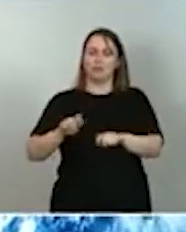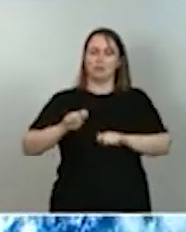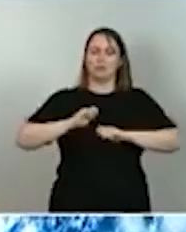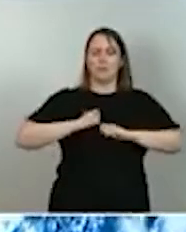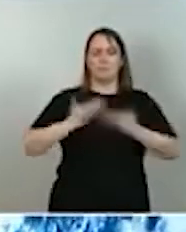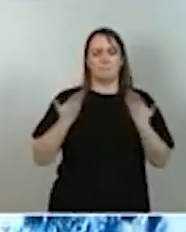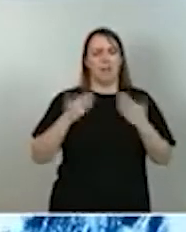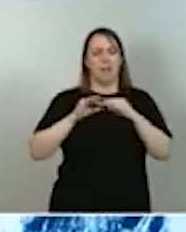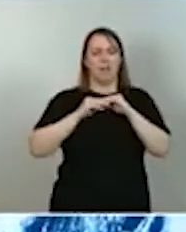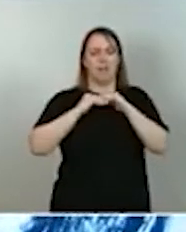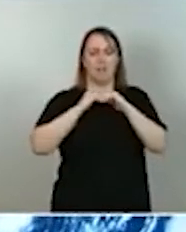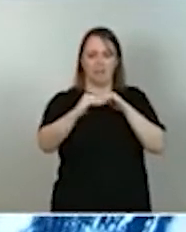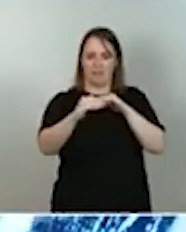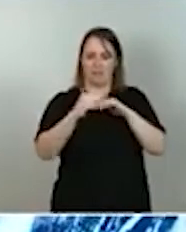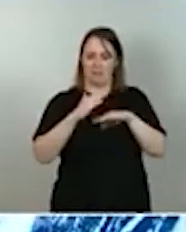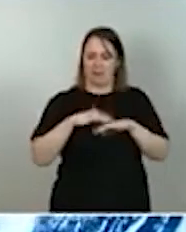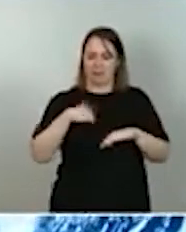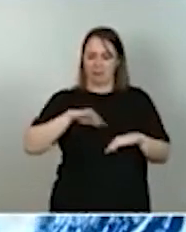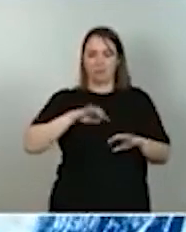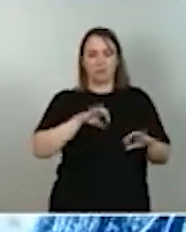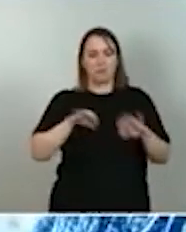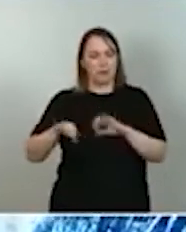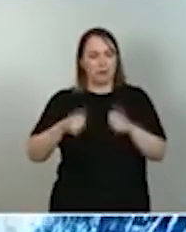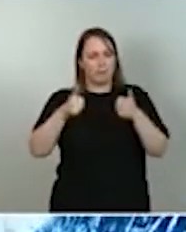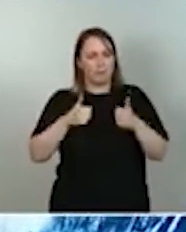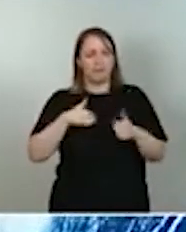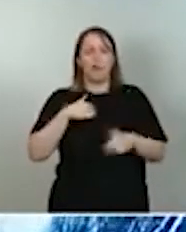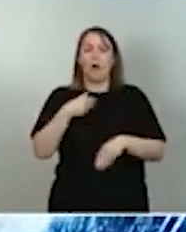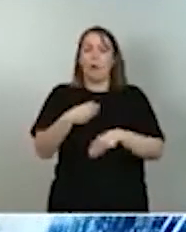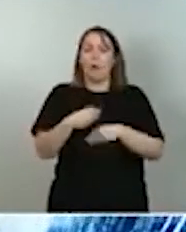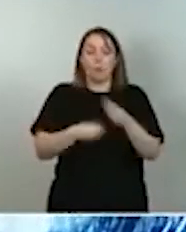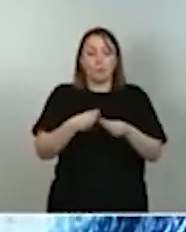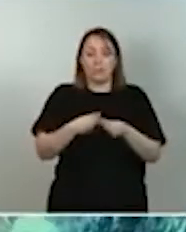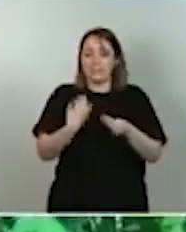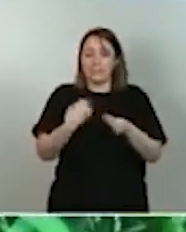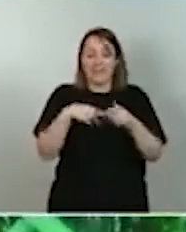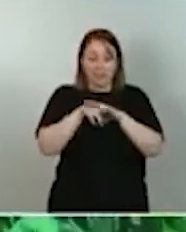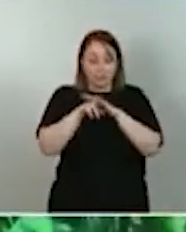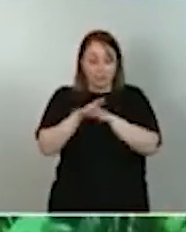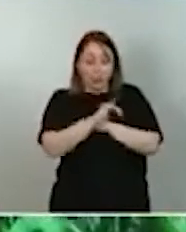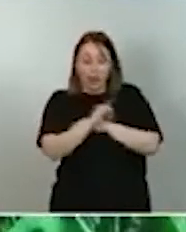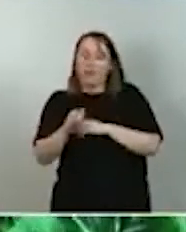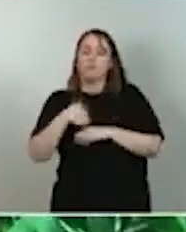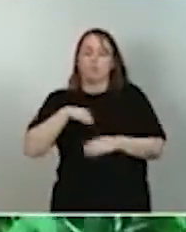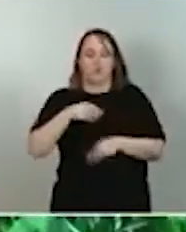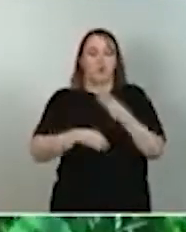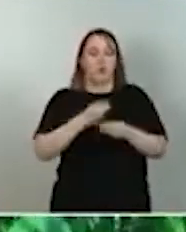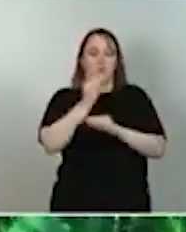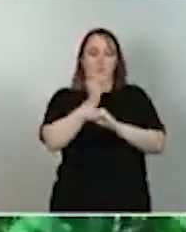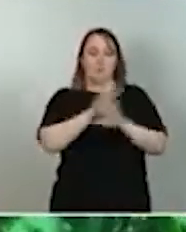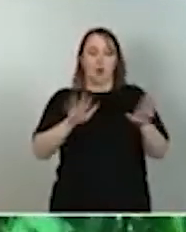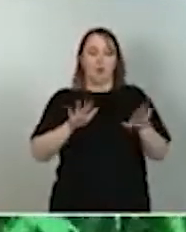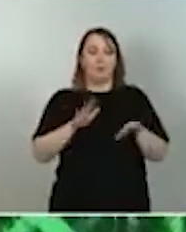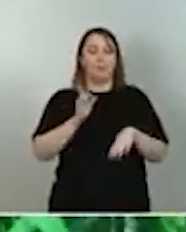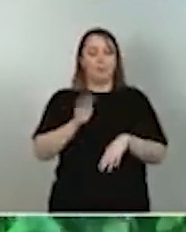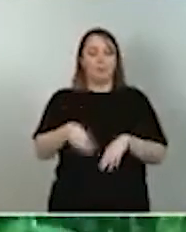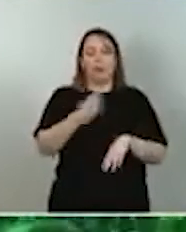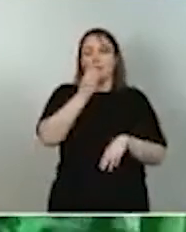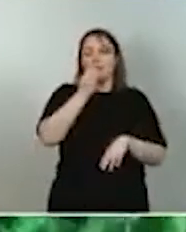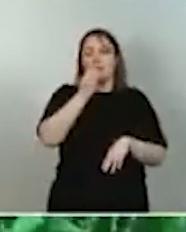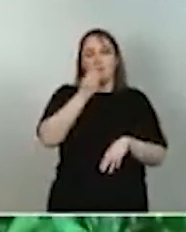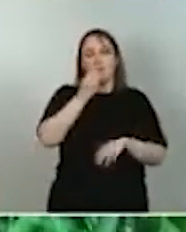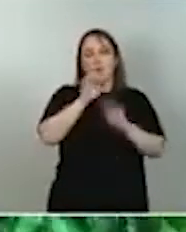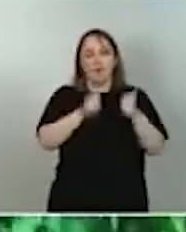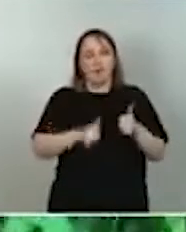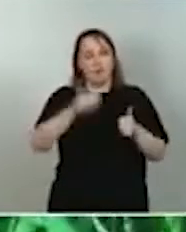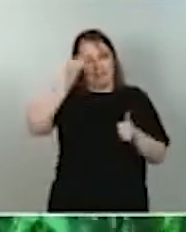a estar más preparados, a utilizar mejor los recursos de los que disponemos, a consumir de una manera mucho más inteligente, a